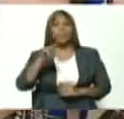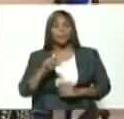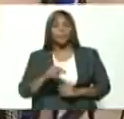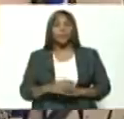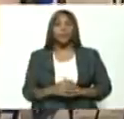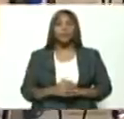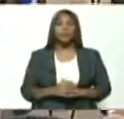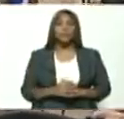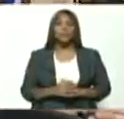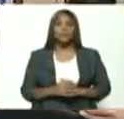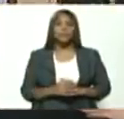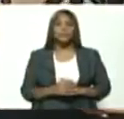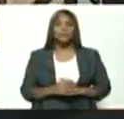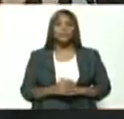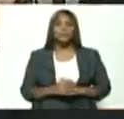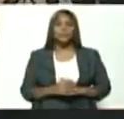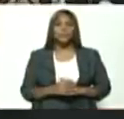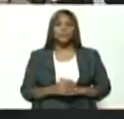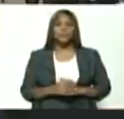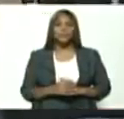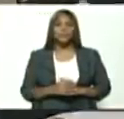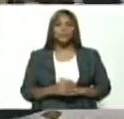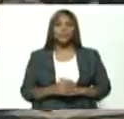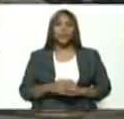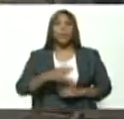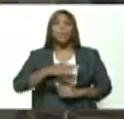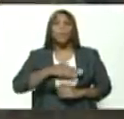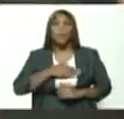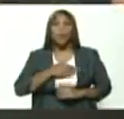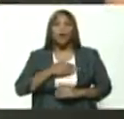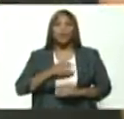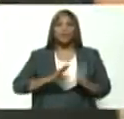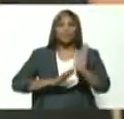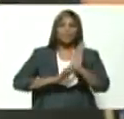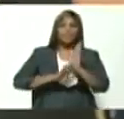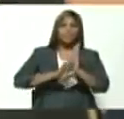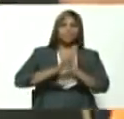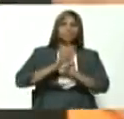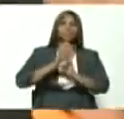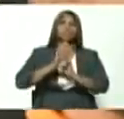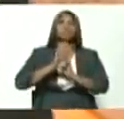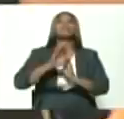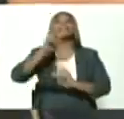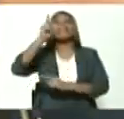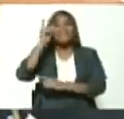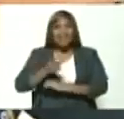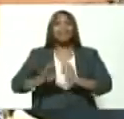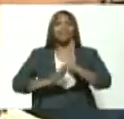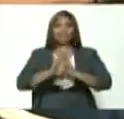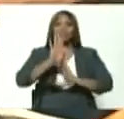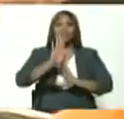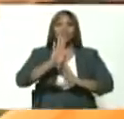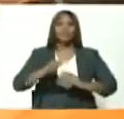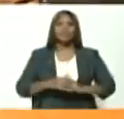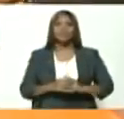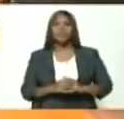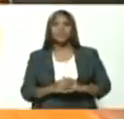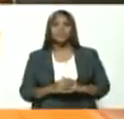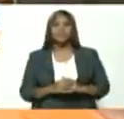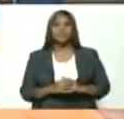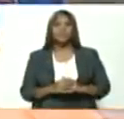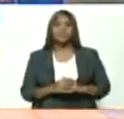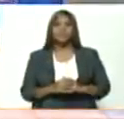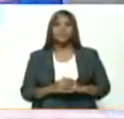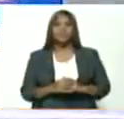poder avanzar, como debemos avanzar, en la